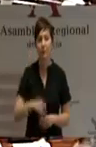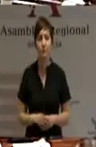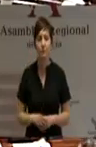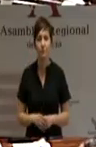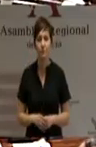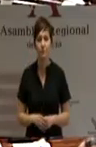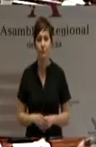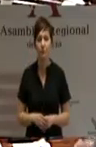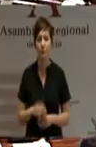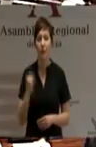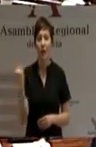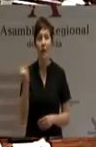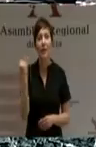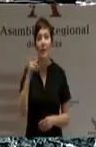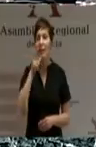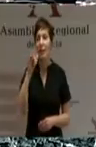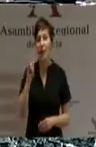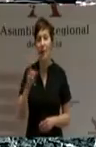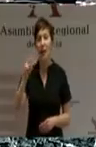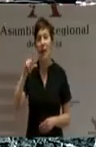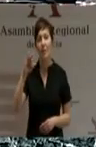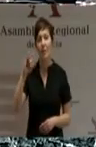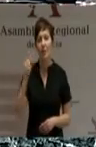Jiménez Hernández Alicia. Sí.